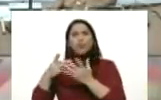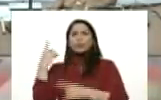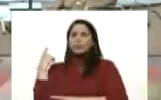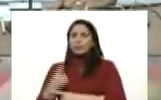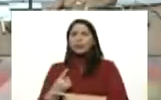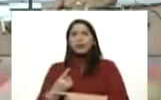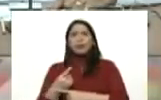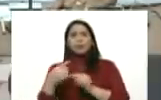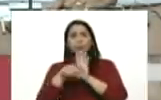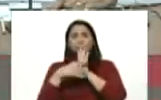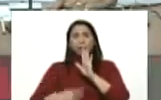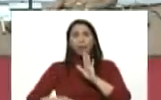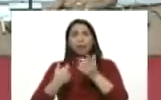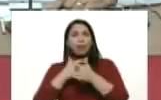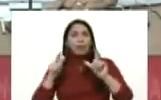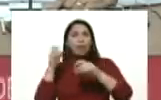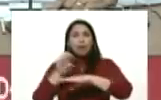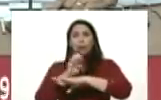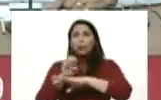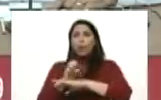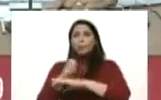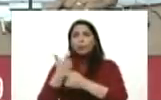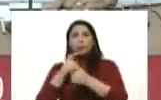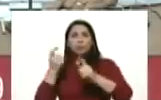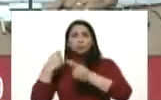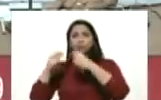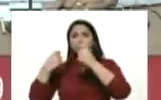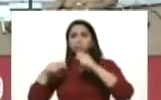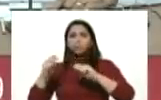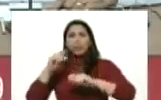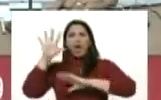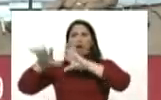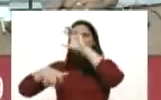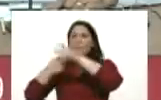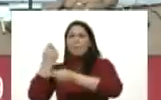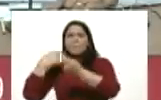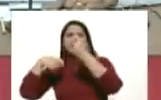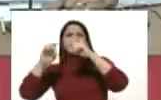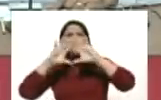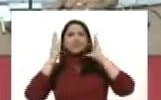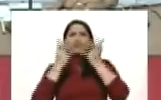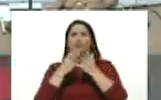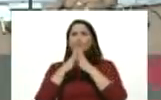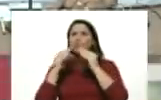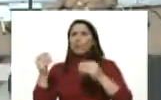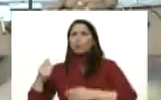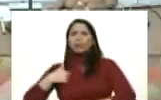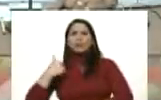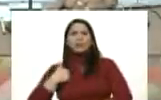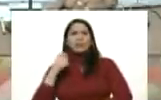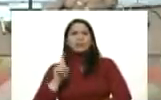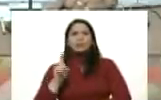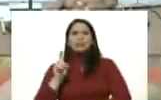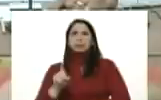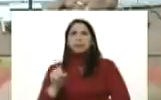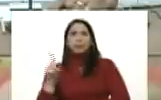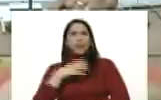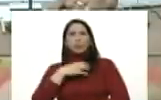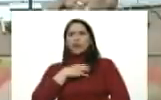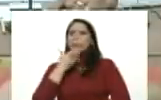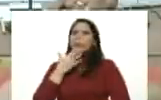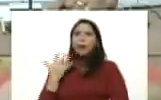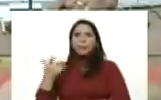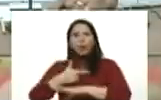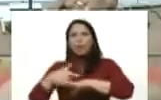económica a la libertad de comercio a comprar y vender en el mundo todo lo que necesitemos no puede ser que el